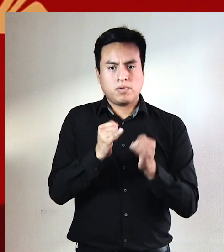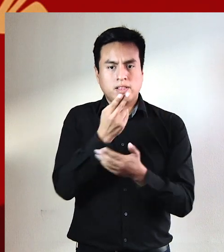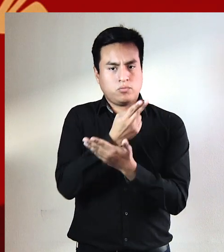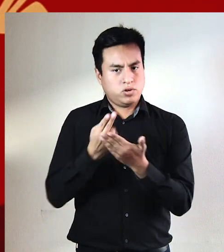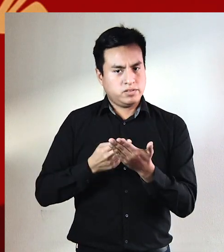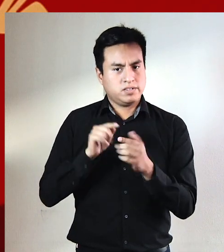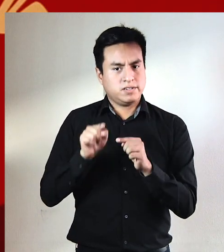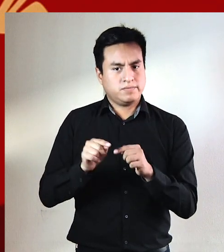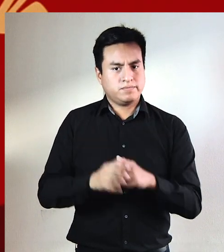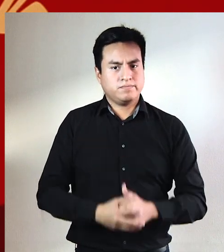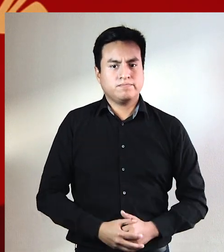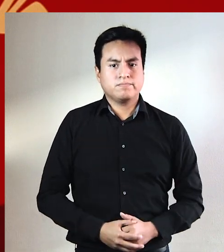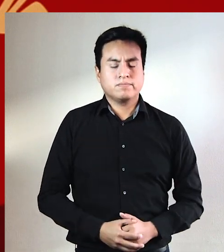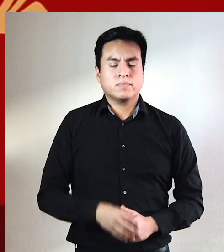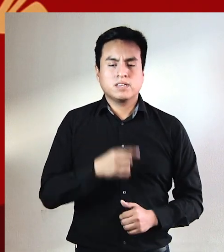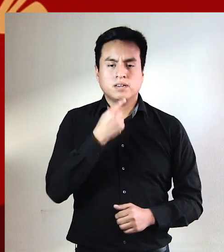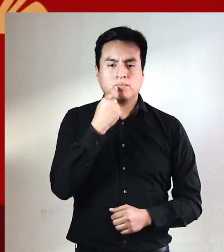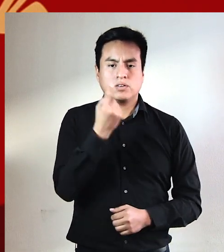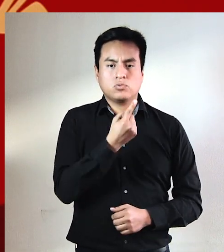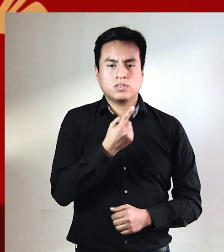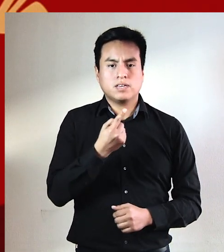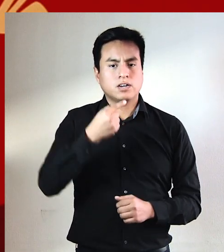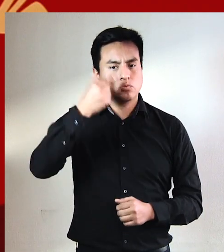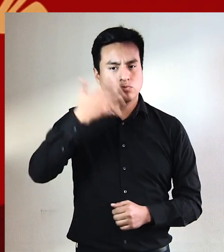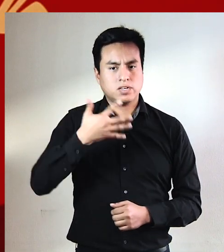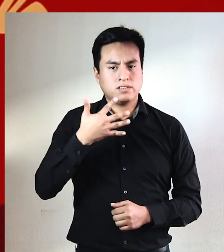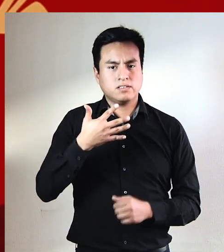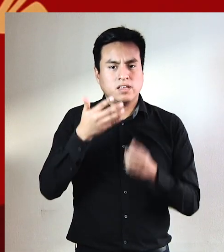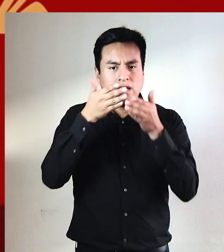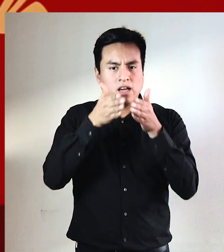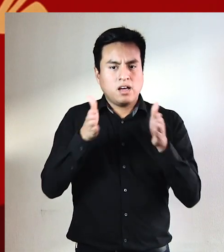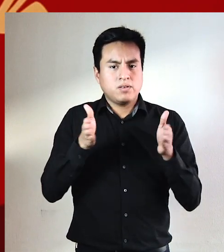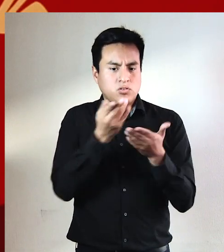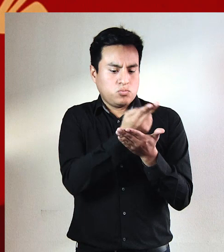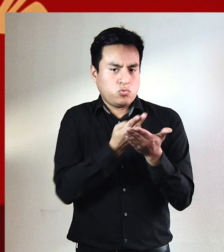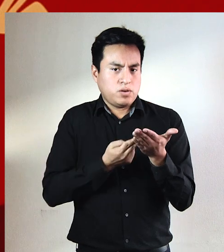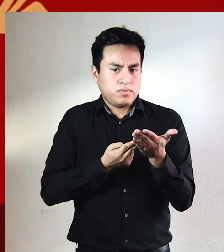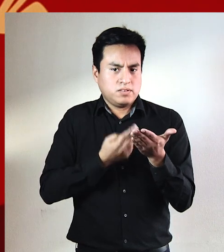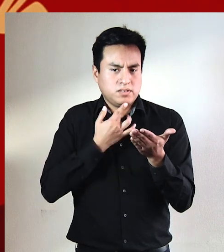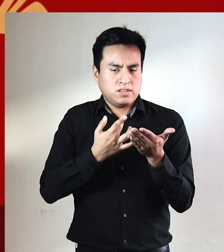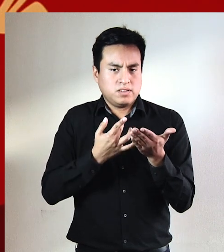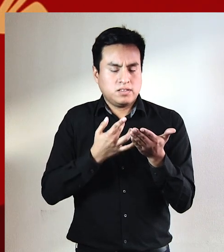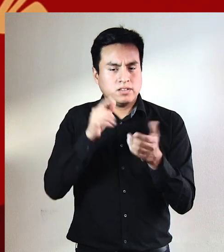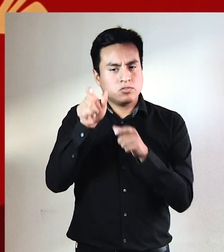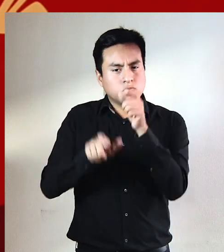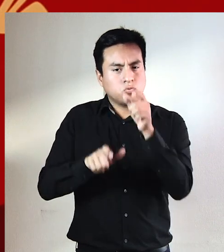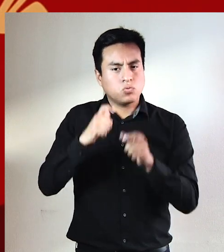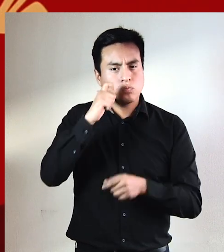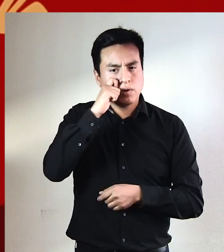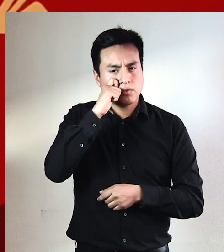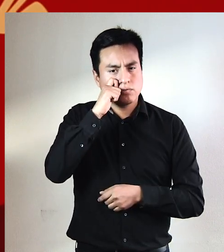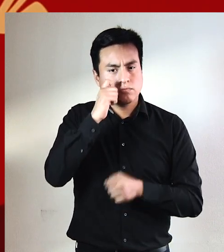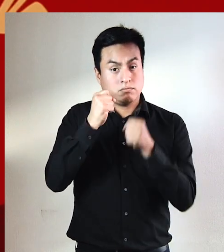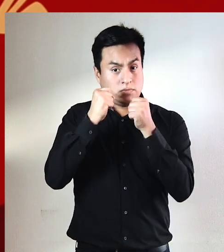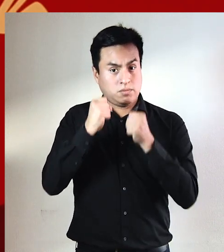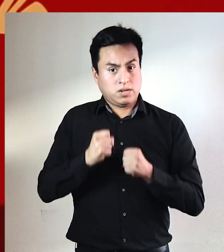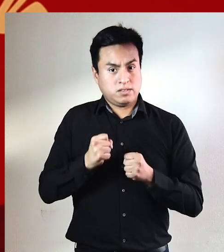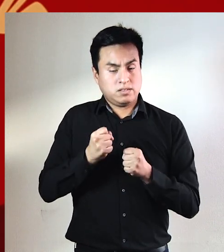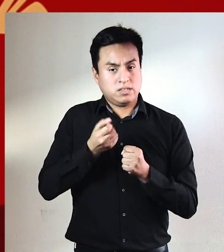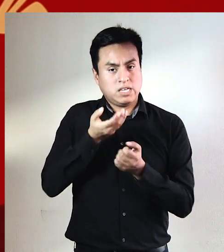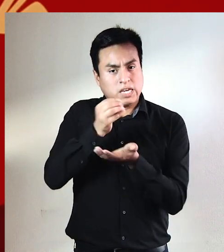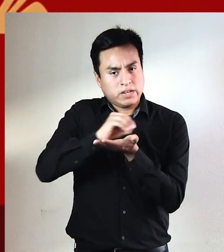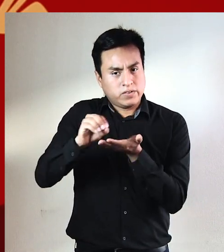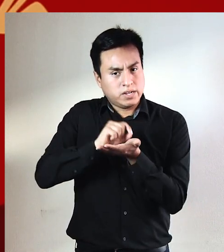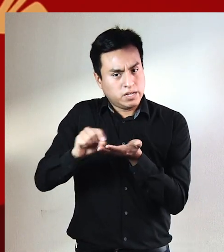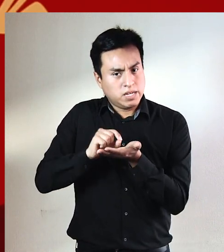forma de la poesía, la pregunta crucial que abren los poemas es que si los seres humanos son capaces de